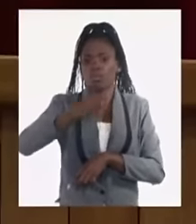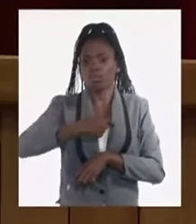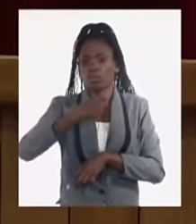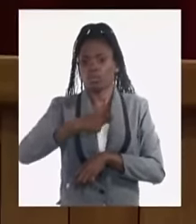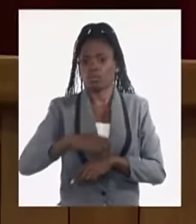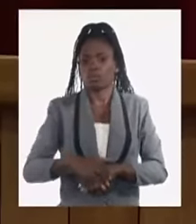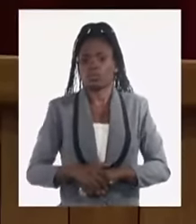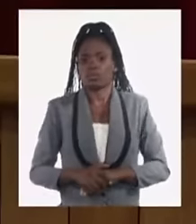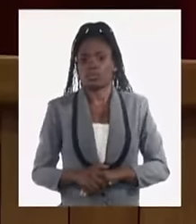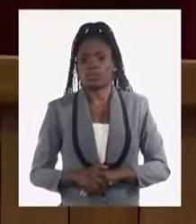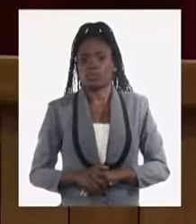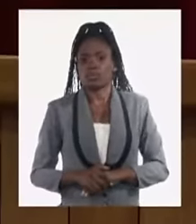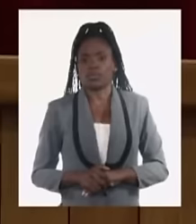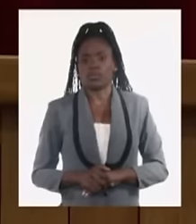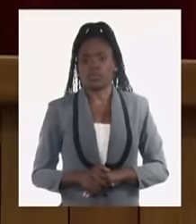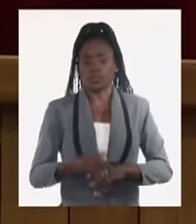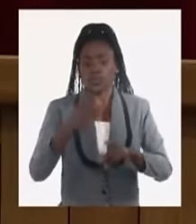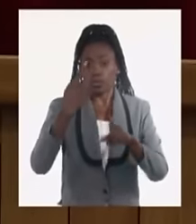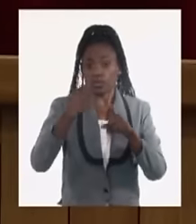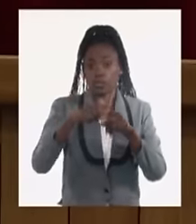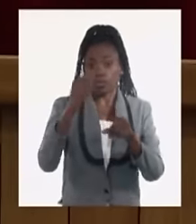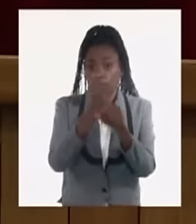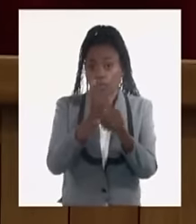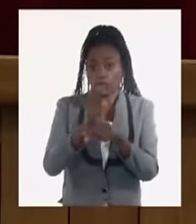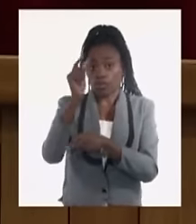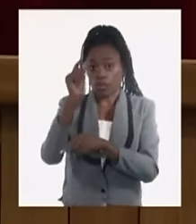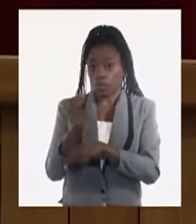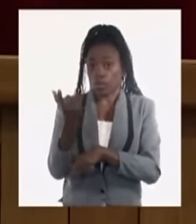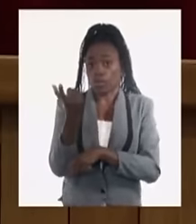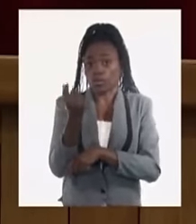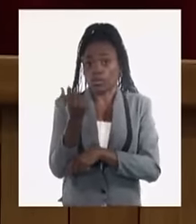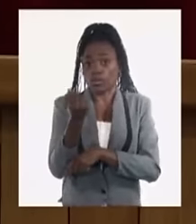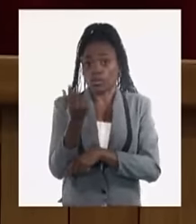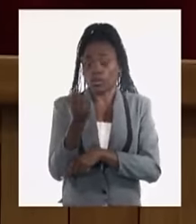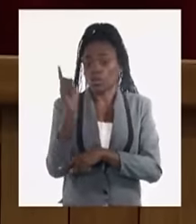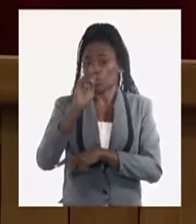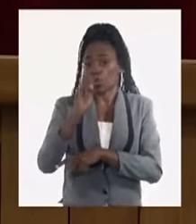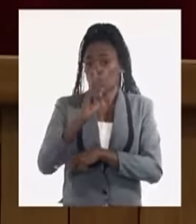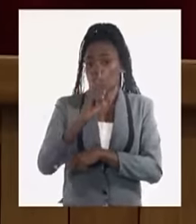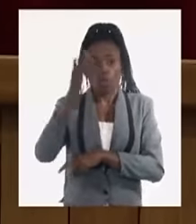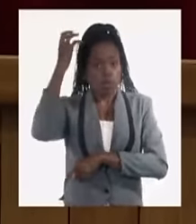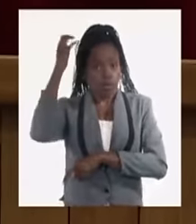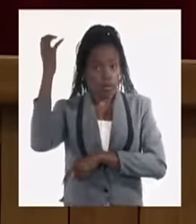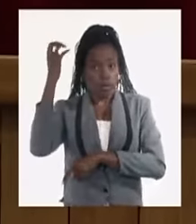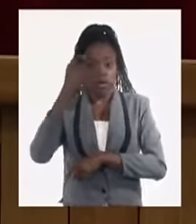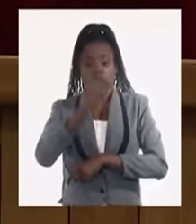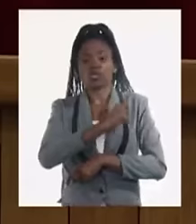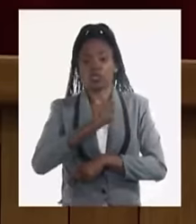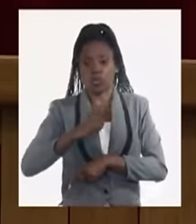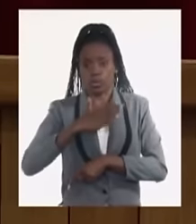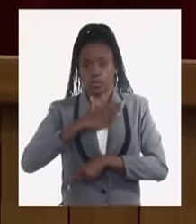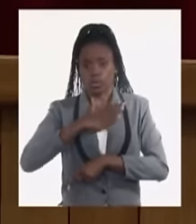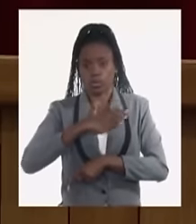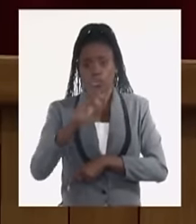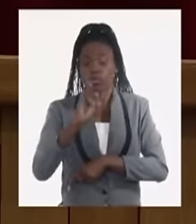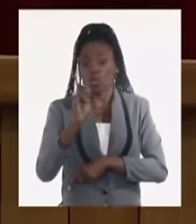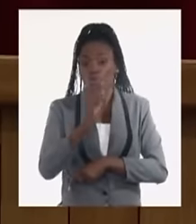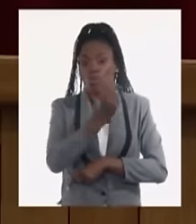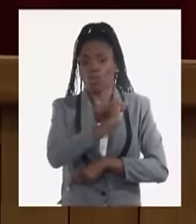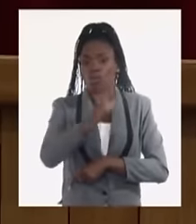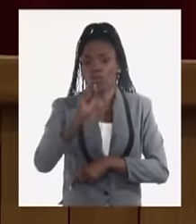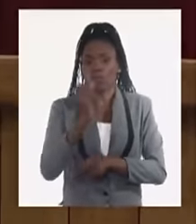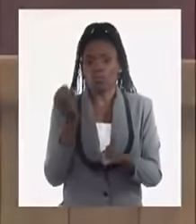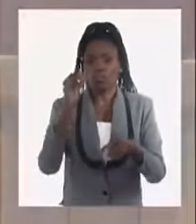fundamentalmente los actores económicos no estatales. No se logra la